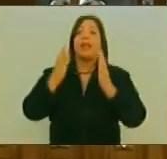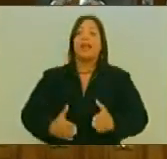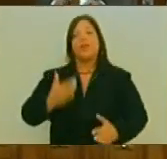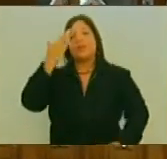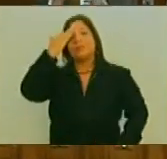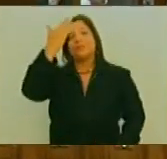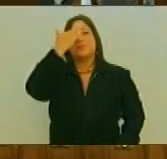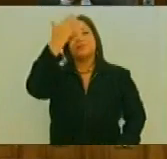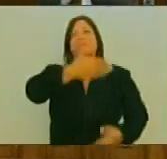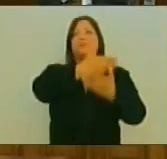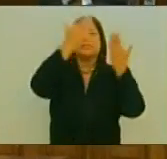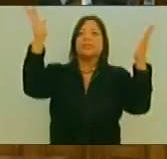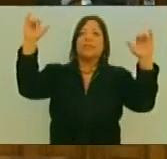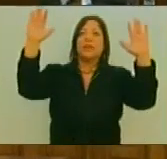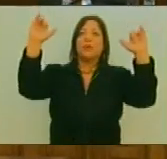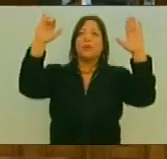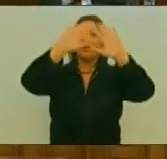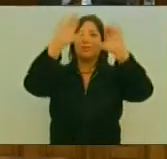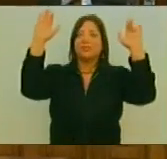De este Bloque Obrero De la Patria